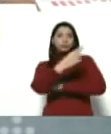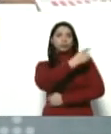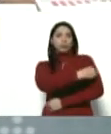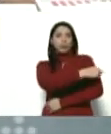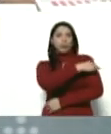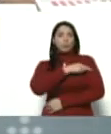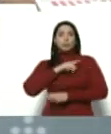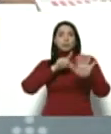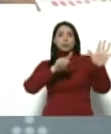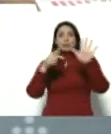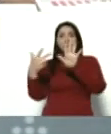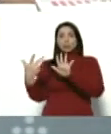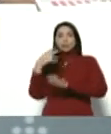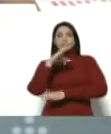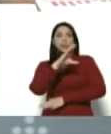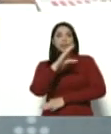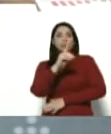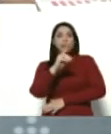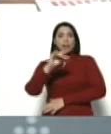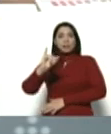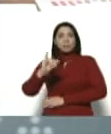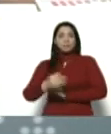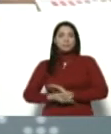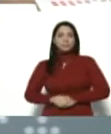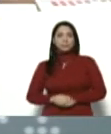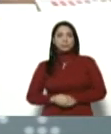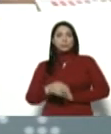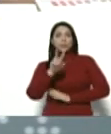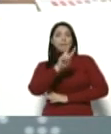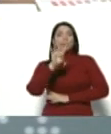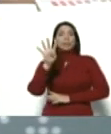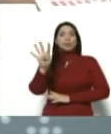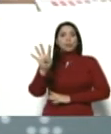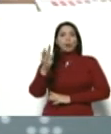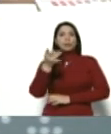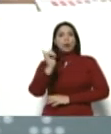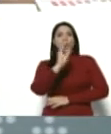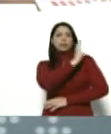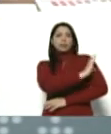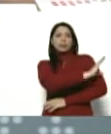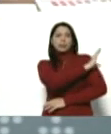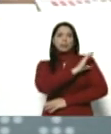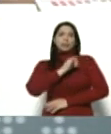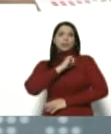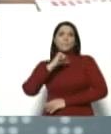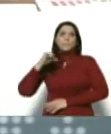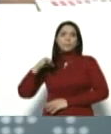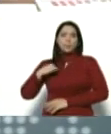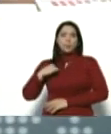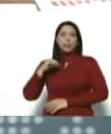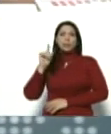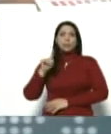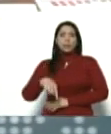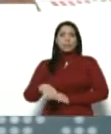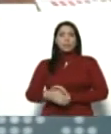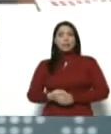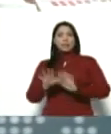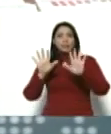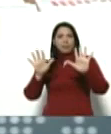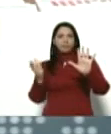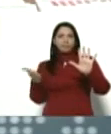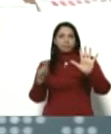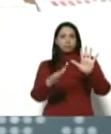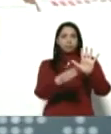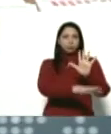68 en centro de diagnóstico integral, 24 en clínicas privadas y 10 fallecidos.